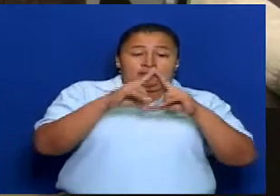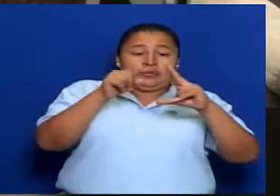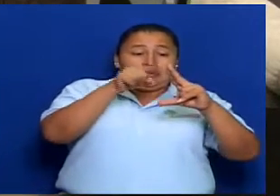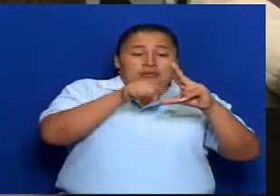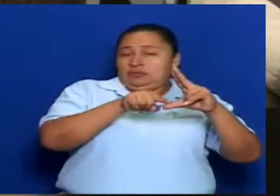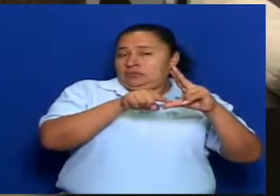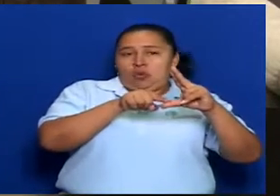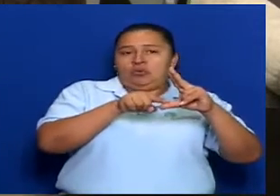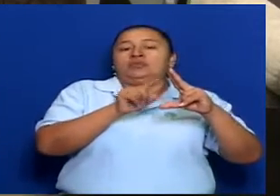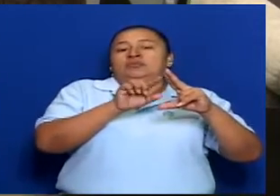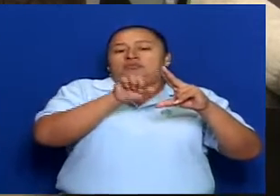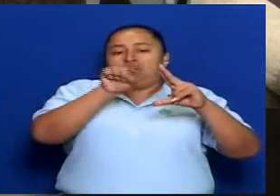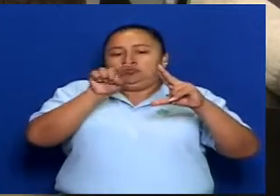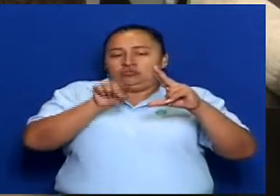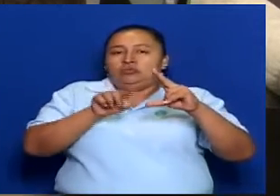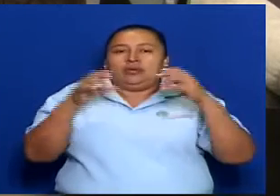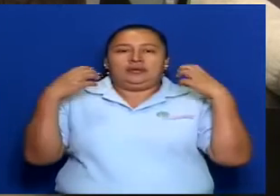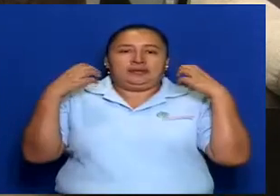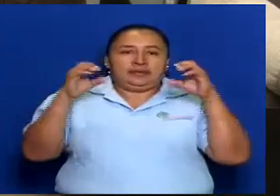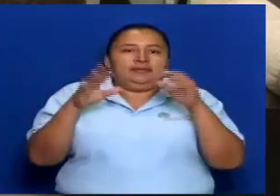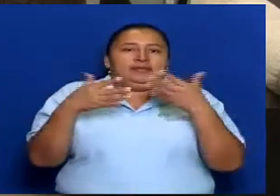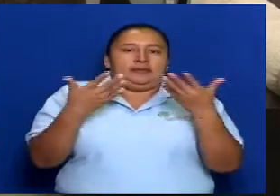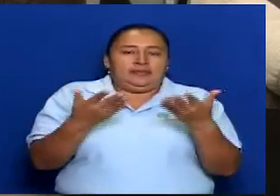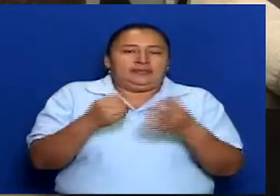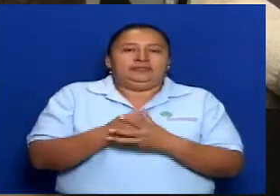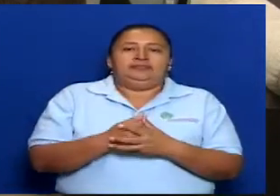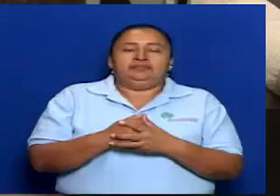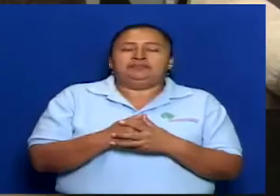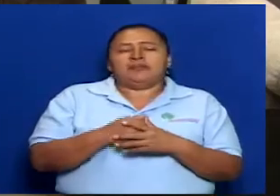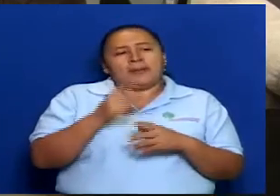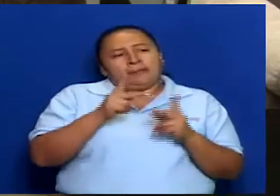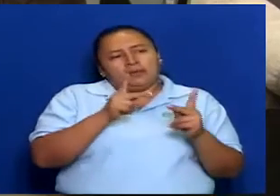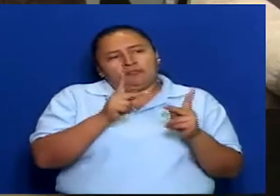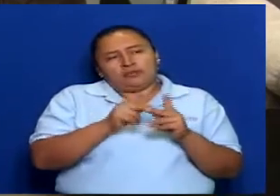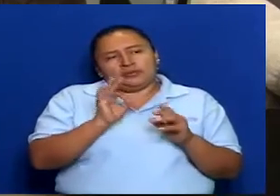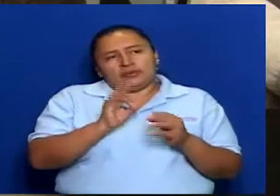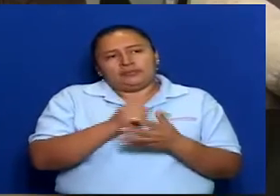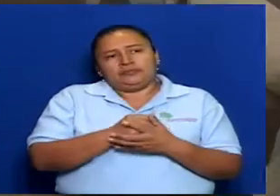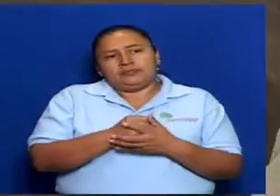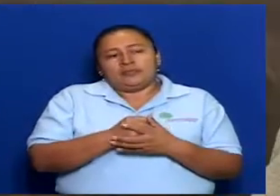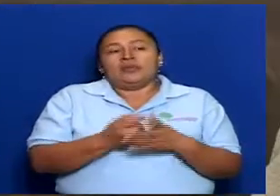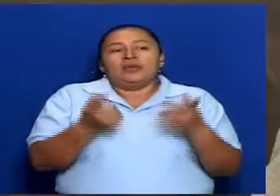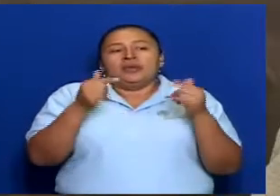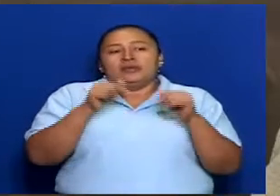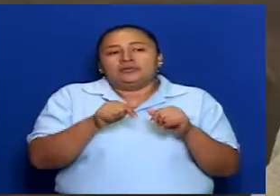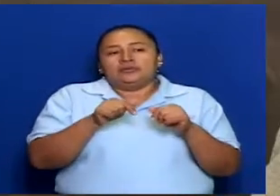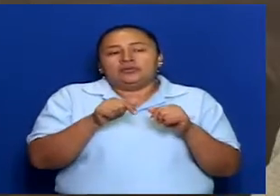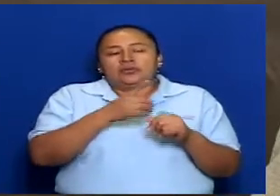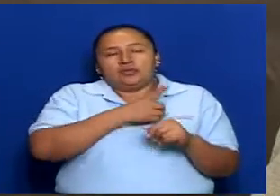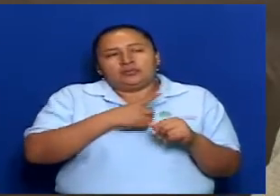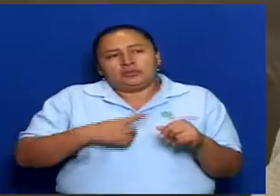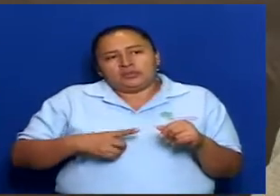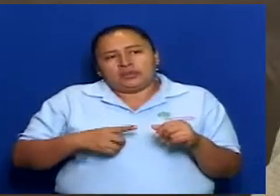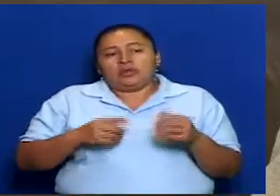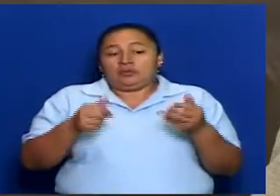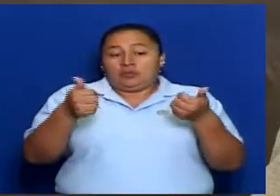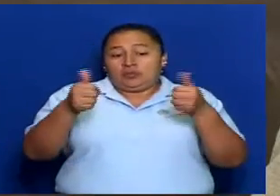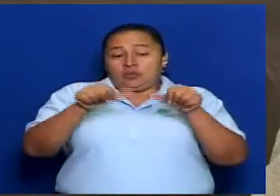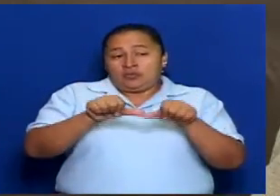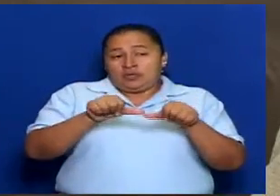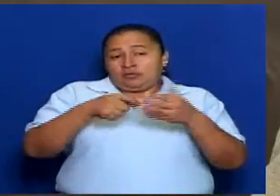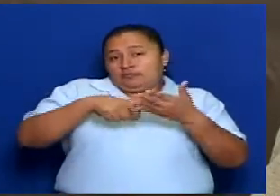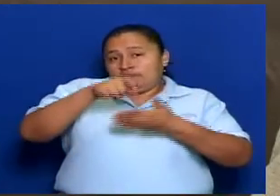sino a la parte del Caribe. Perfecto. Eso forma parte, diputada, del convenio